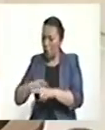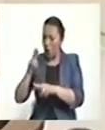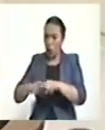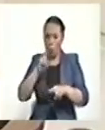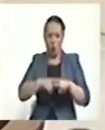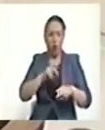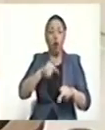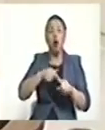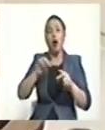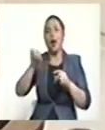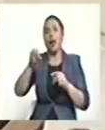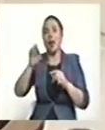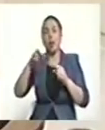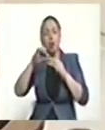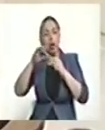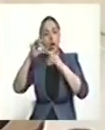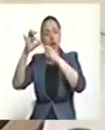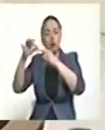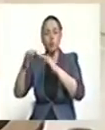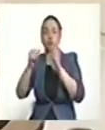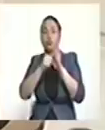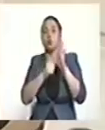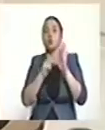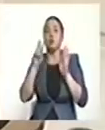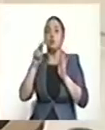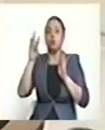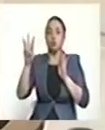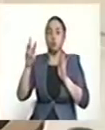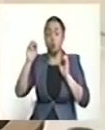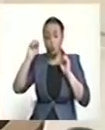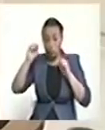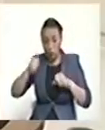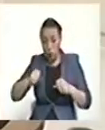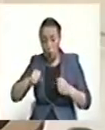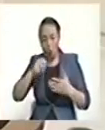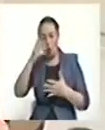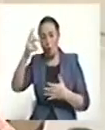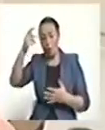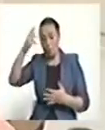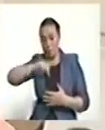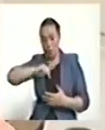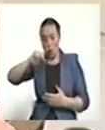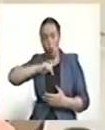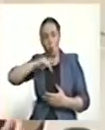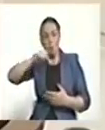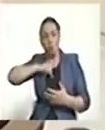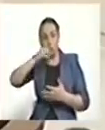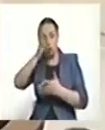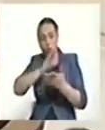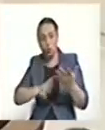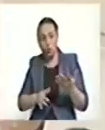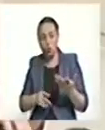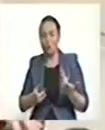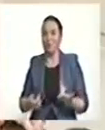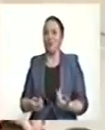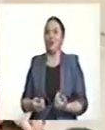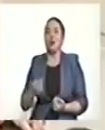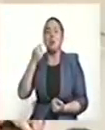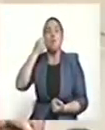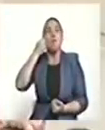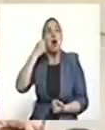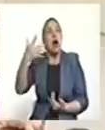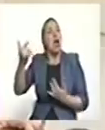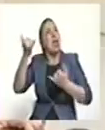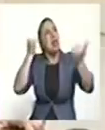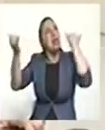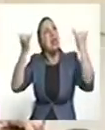Artículo 23. ¿Puede la jurisdicción hacer calificaciones jurídicas propias, senador Galán? ¿Crear delitos, crear tipos